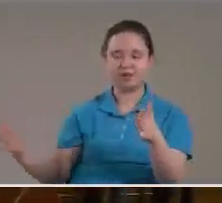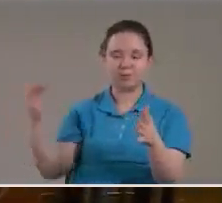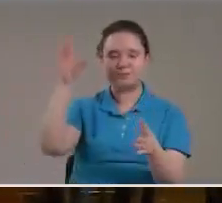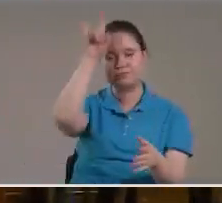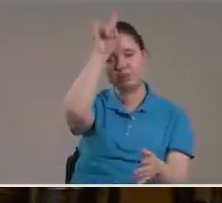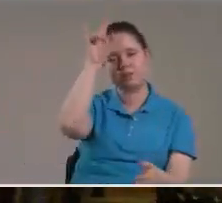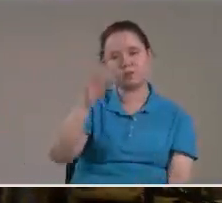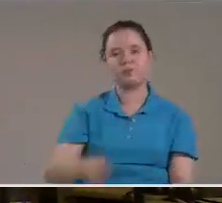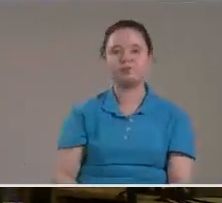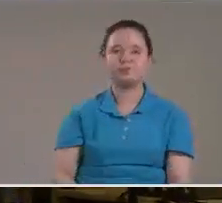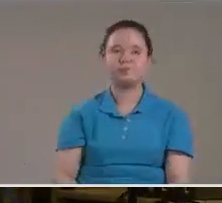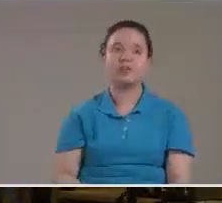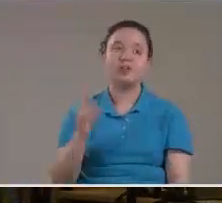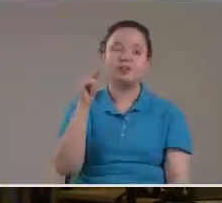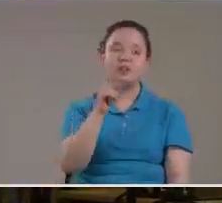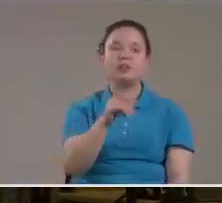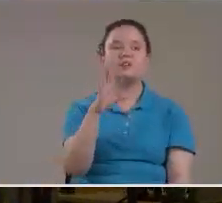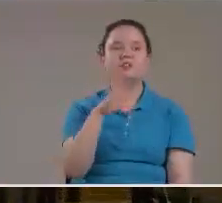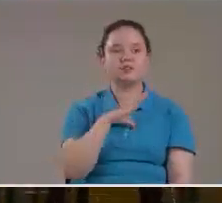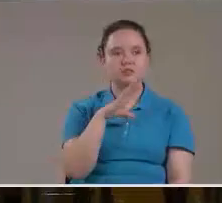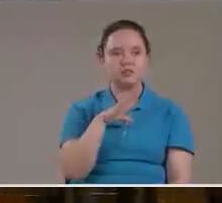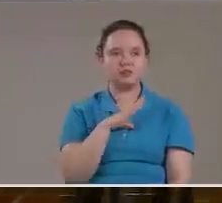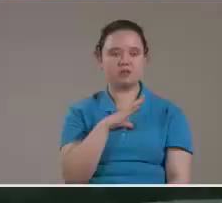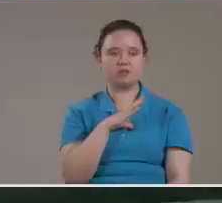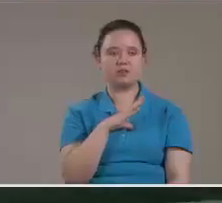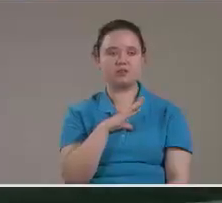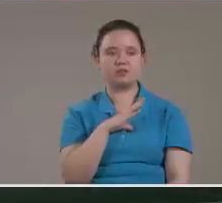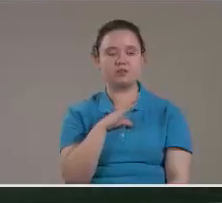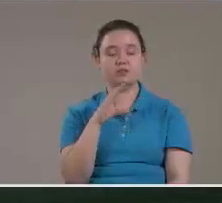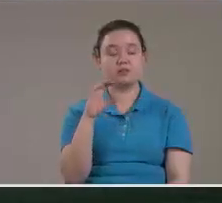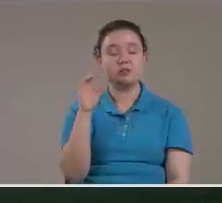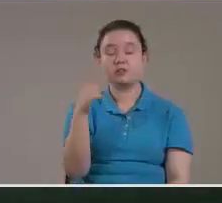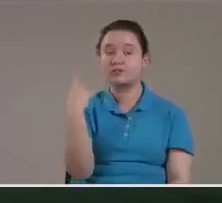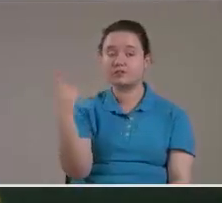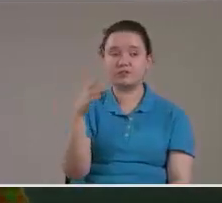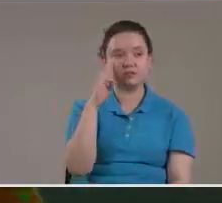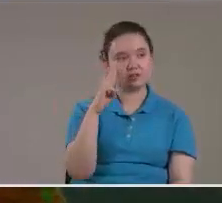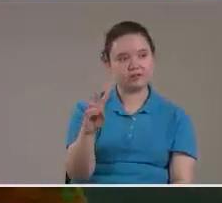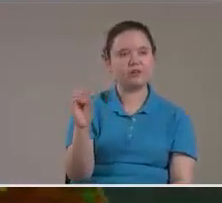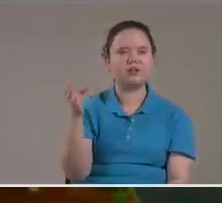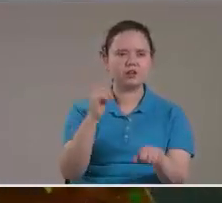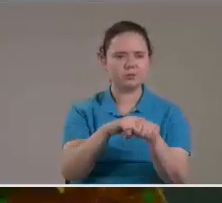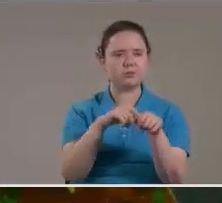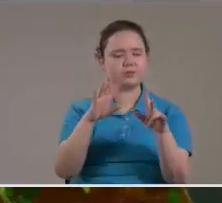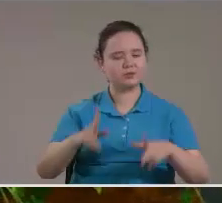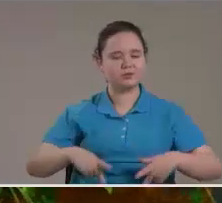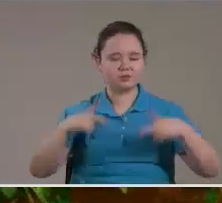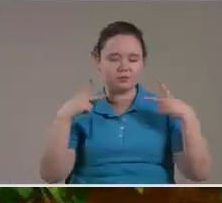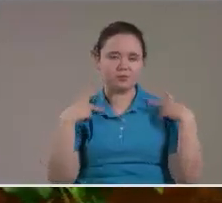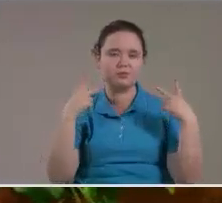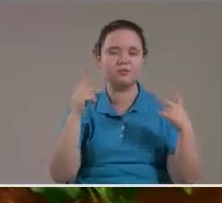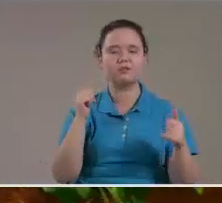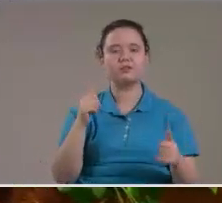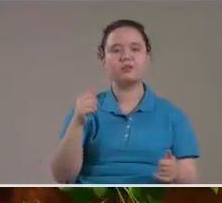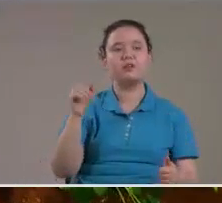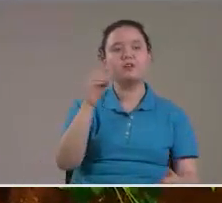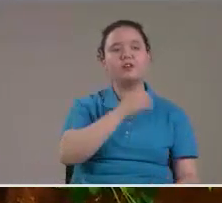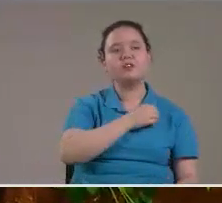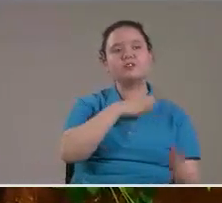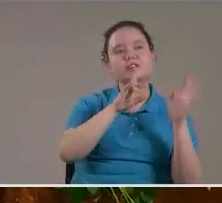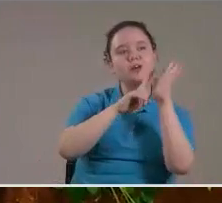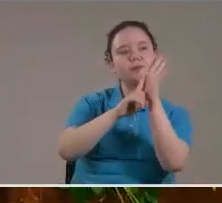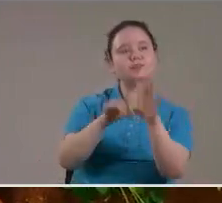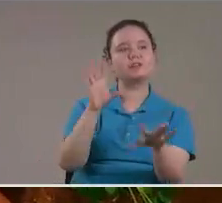Entonces Esto tiene que Tenemos que ver En qué momento estamos viviendo nosotros Y entonces quisiera Yo